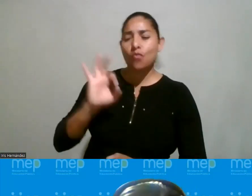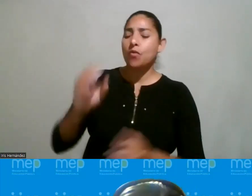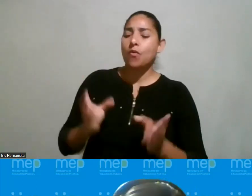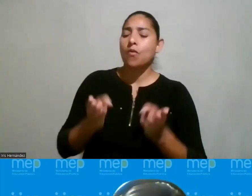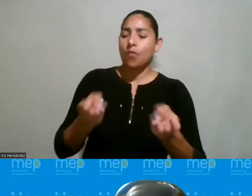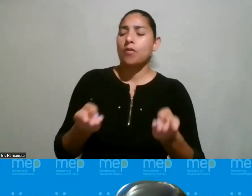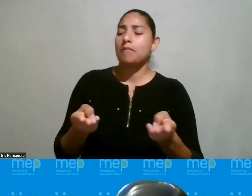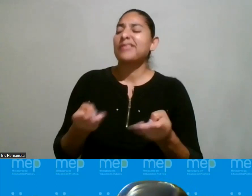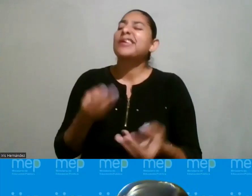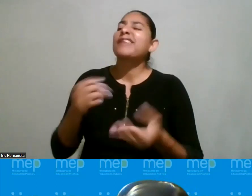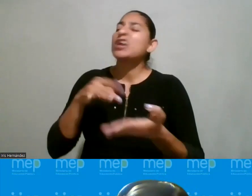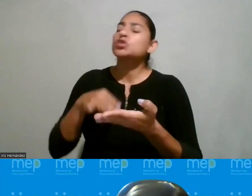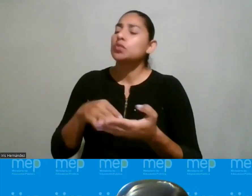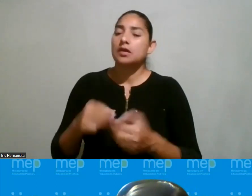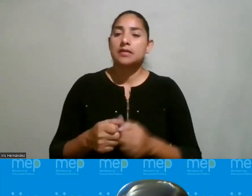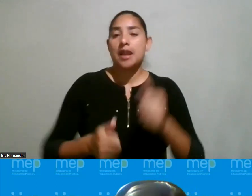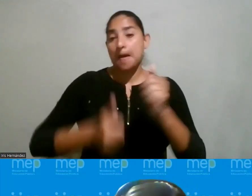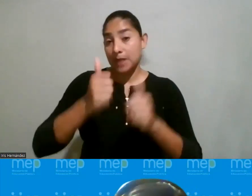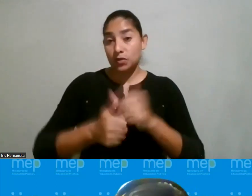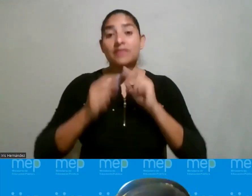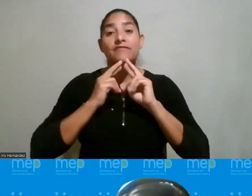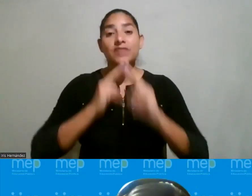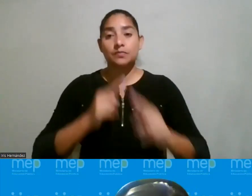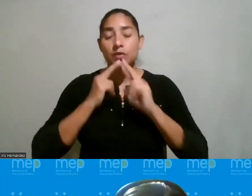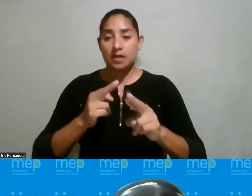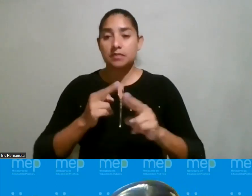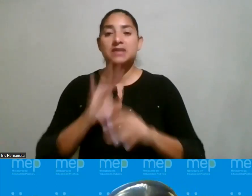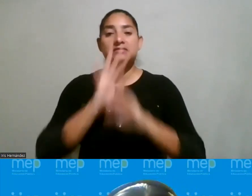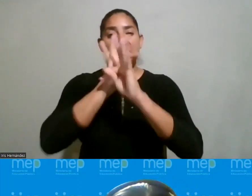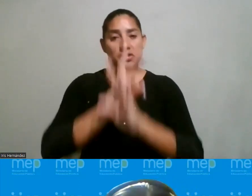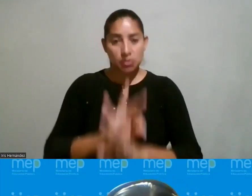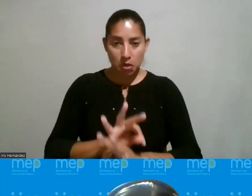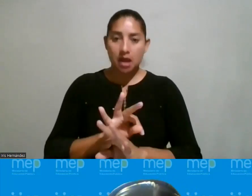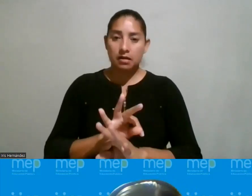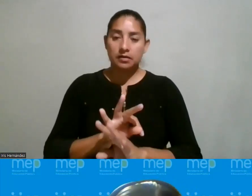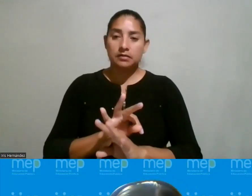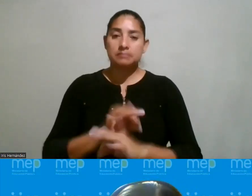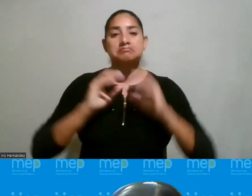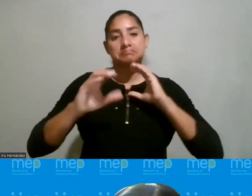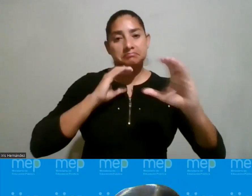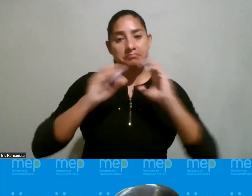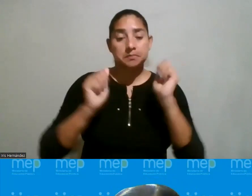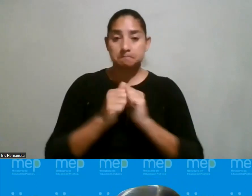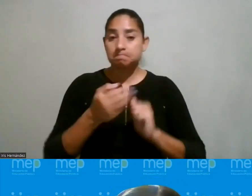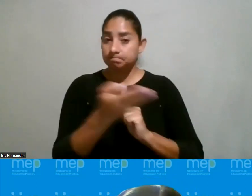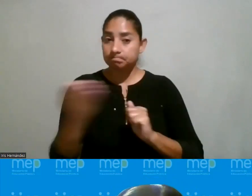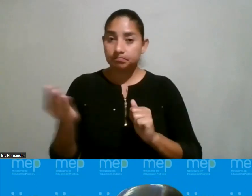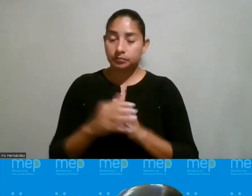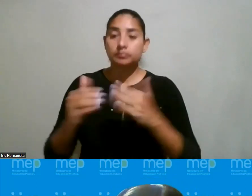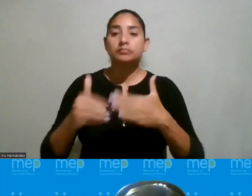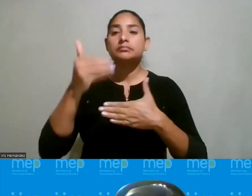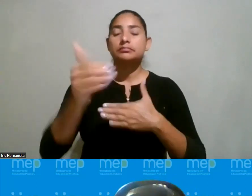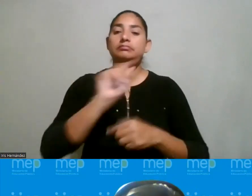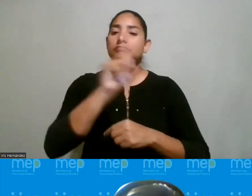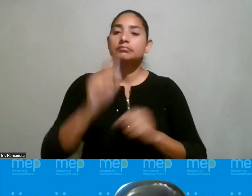ya del colegio que quieren estudiar y mucho eran carreras lo que llamamos más tradicionales lo que hemos estado conversando con ustedes y luego les